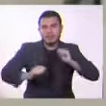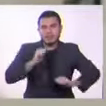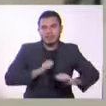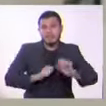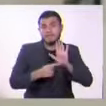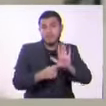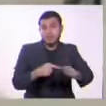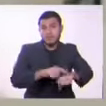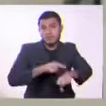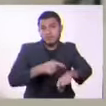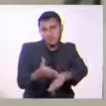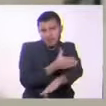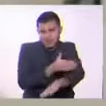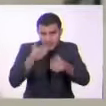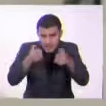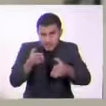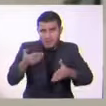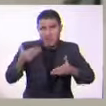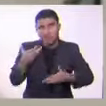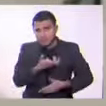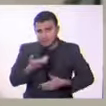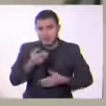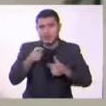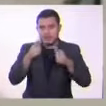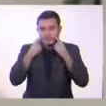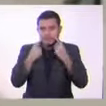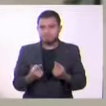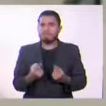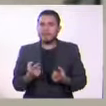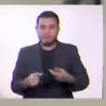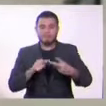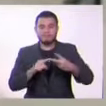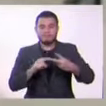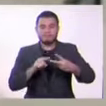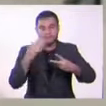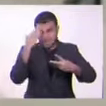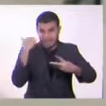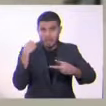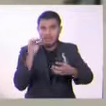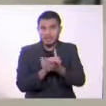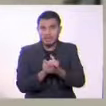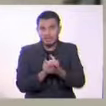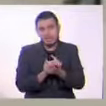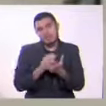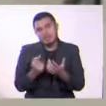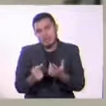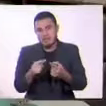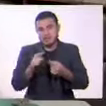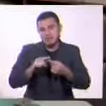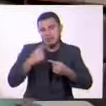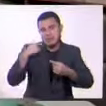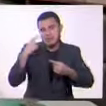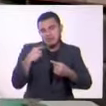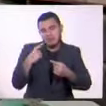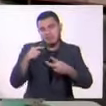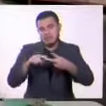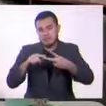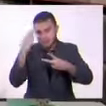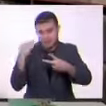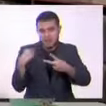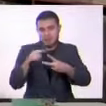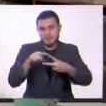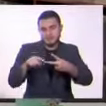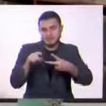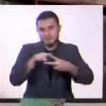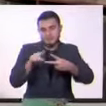época. Encontraremos a Nora, quien es la personaje principal, a Torvaldo Helmer,